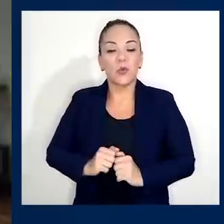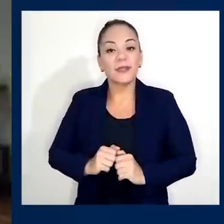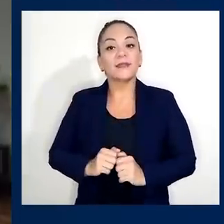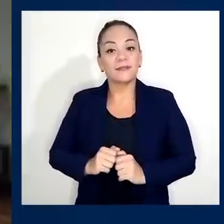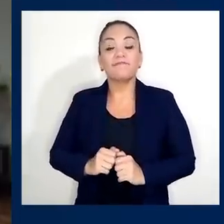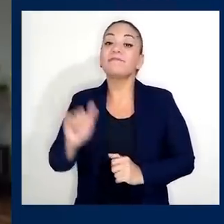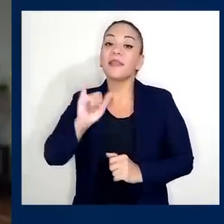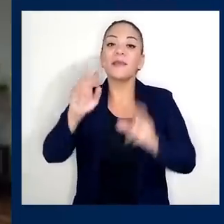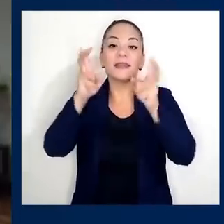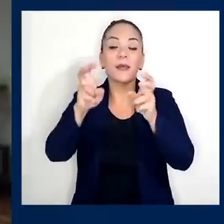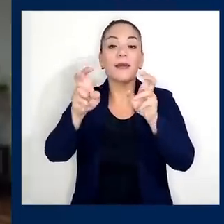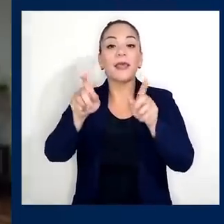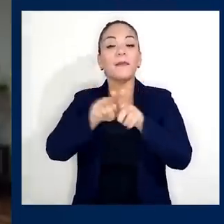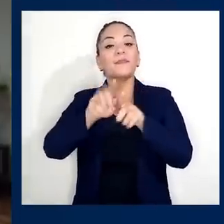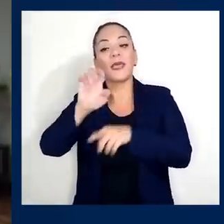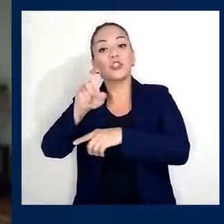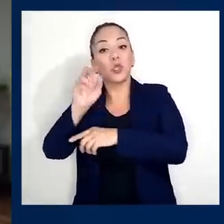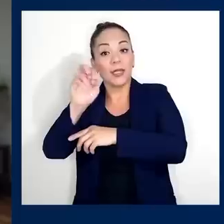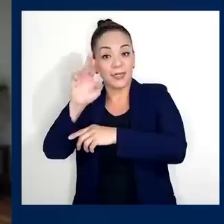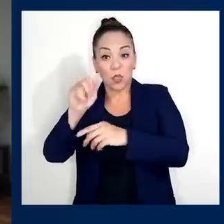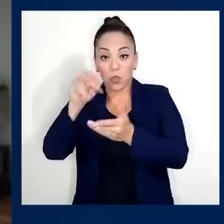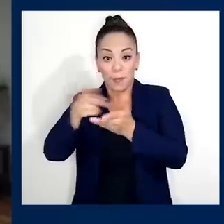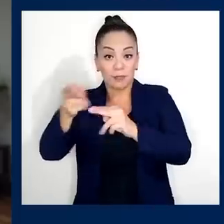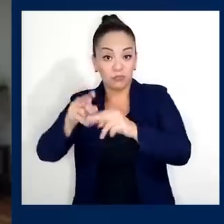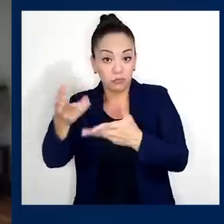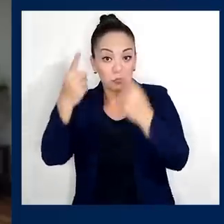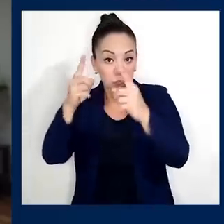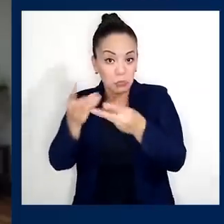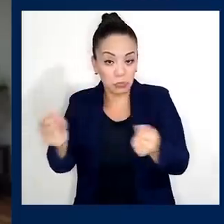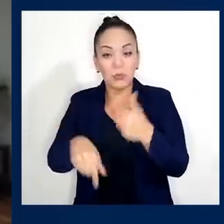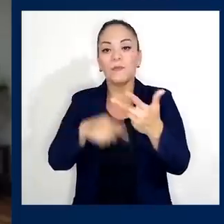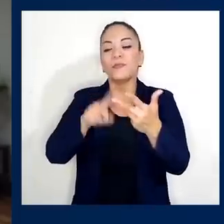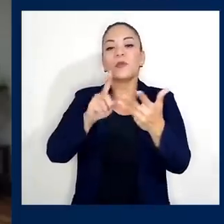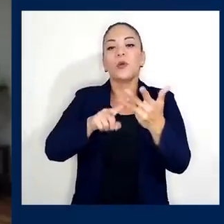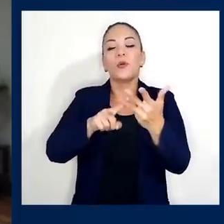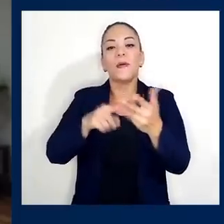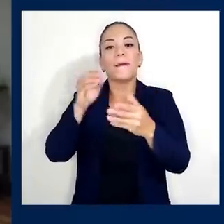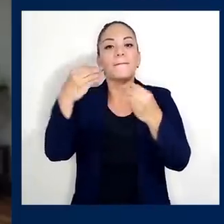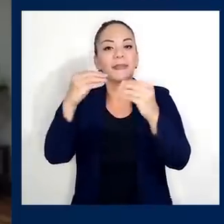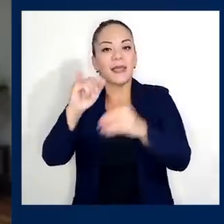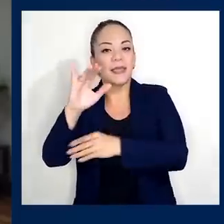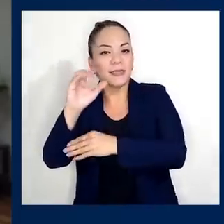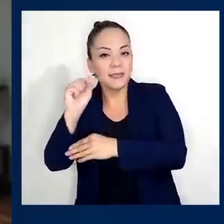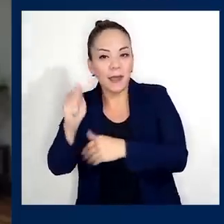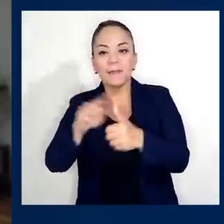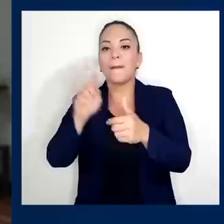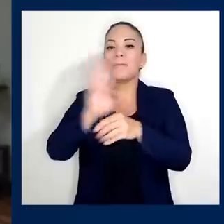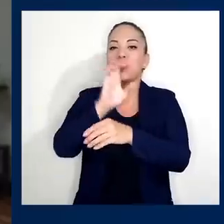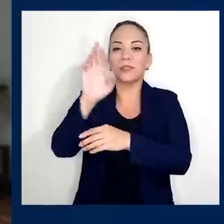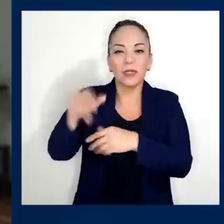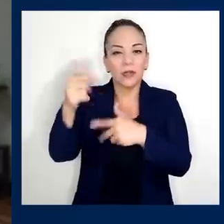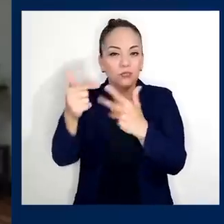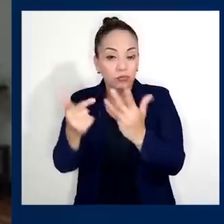eliminar exoneraciones, si vamos a vender el Banco de Costa Rica, VIXA, o si vamos a democratizar el capital del INSS. Esto sí movería